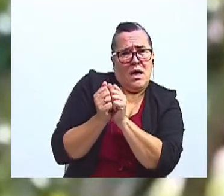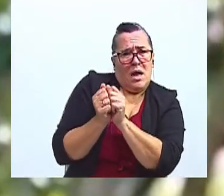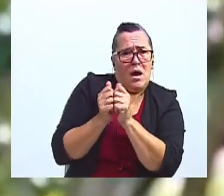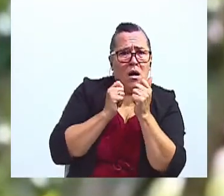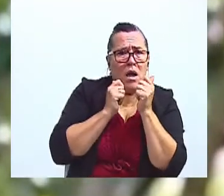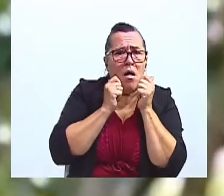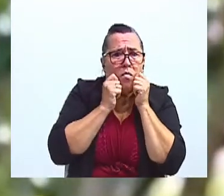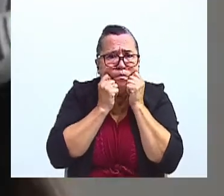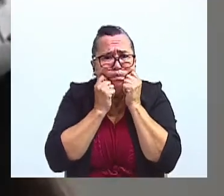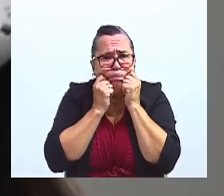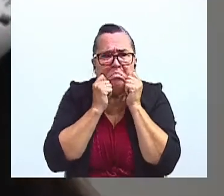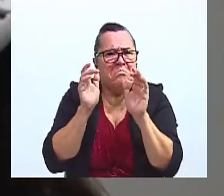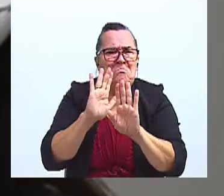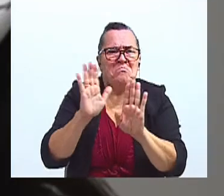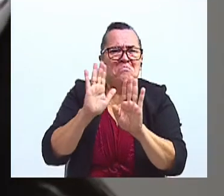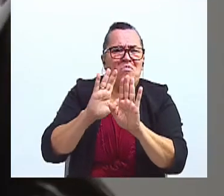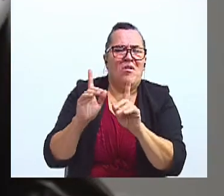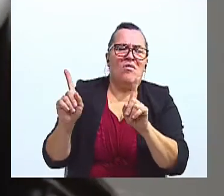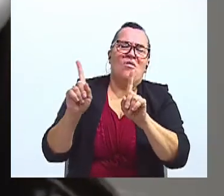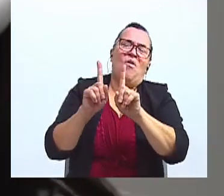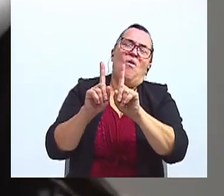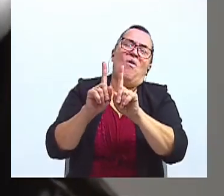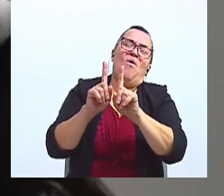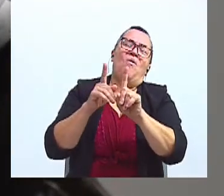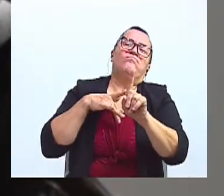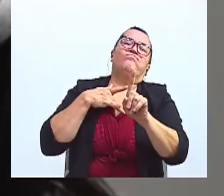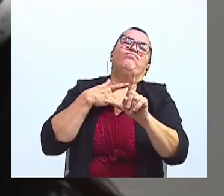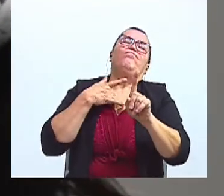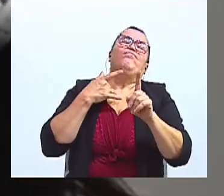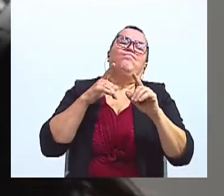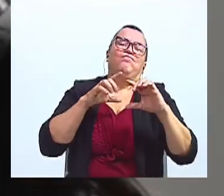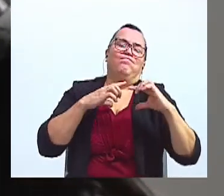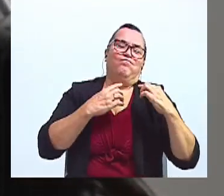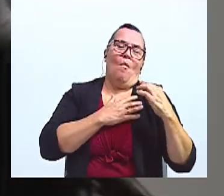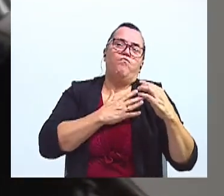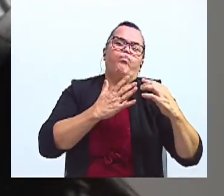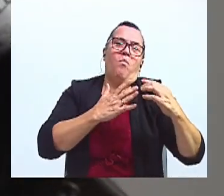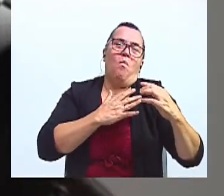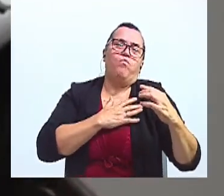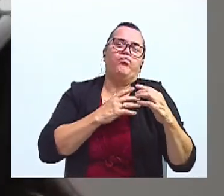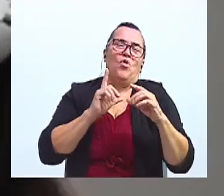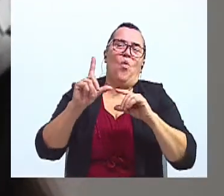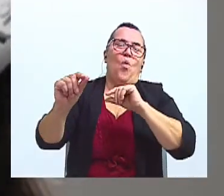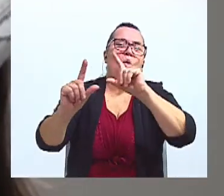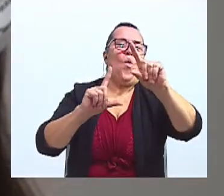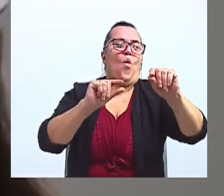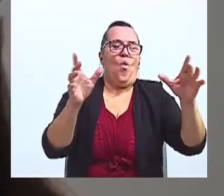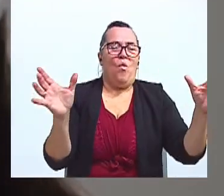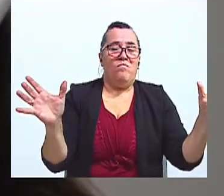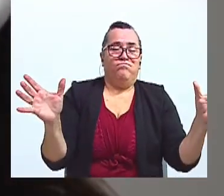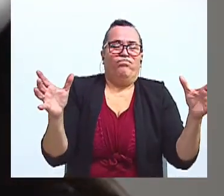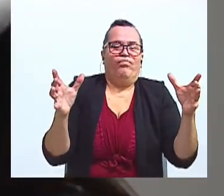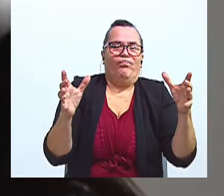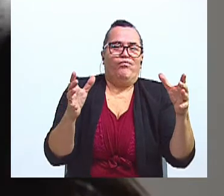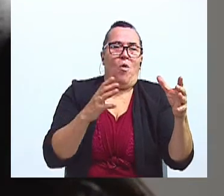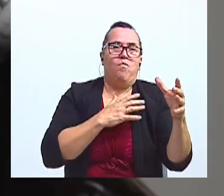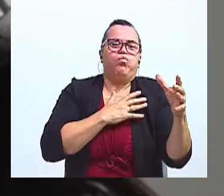Tan distanciados, pero unidos Tan pero